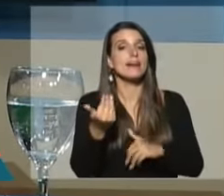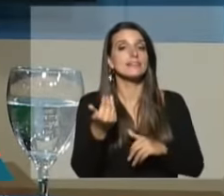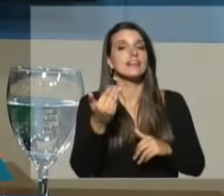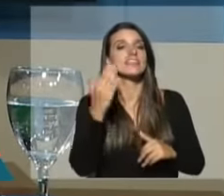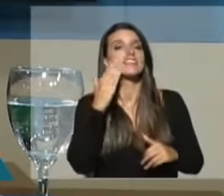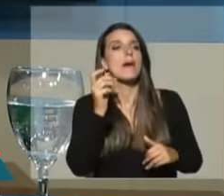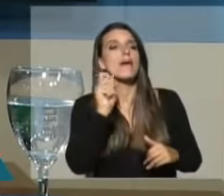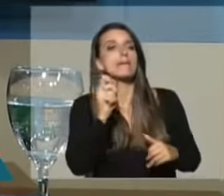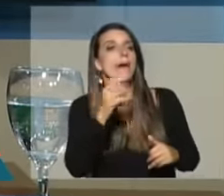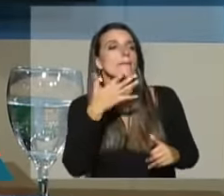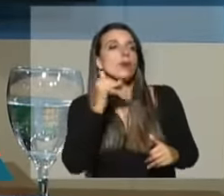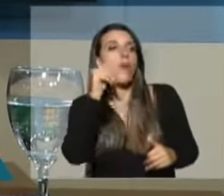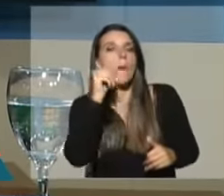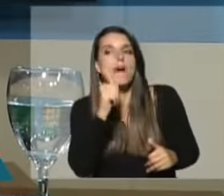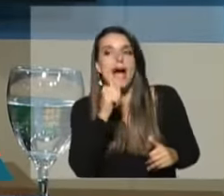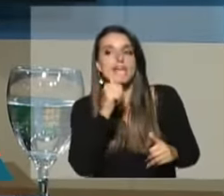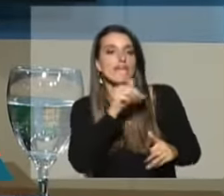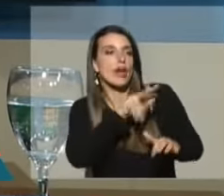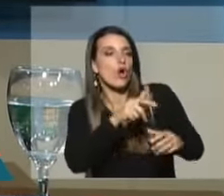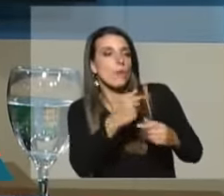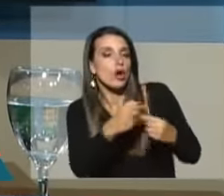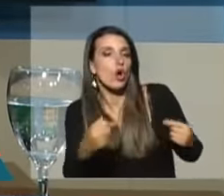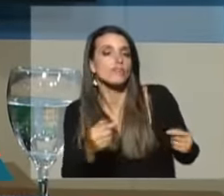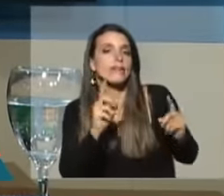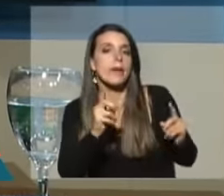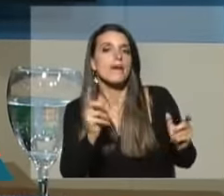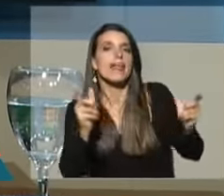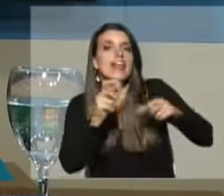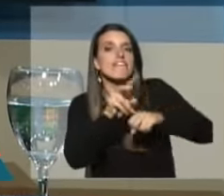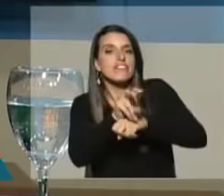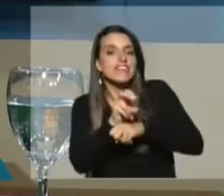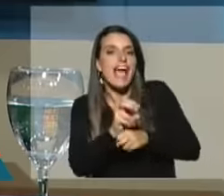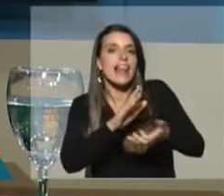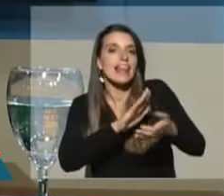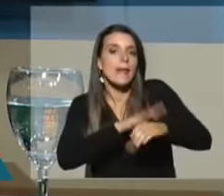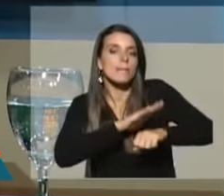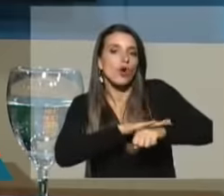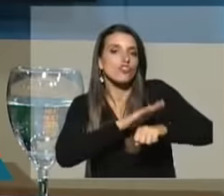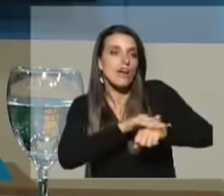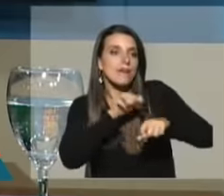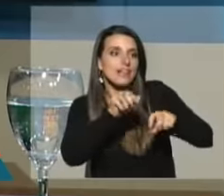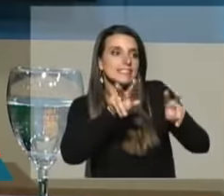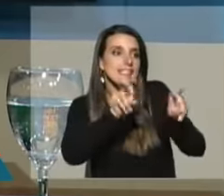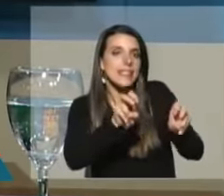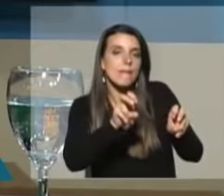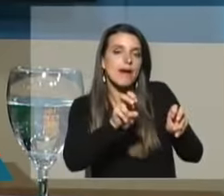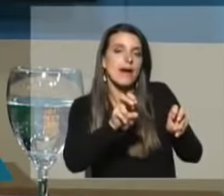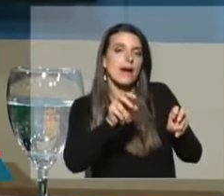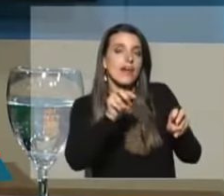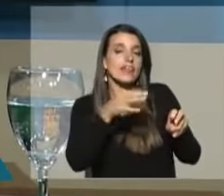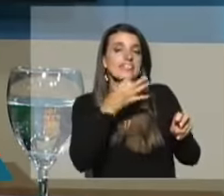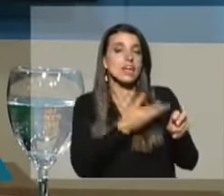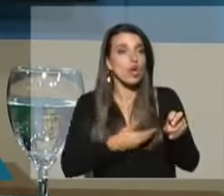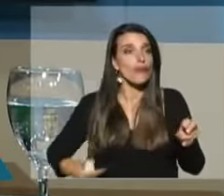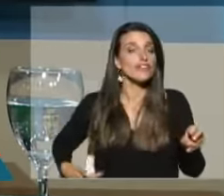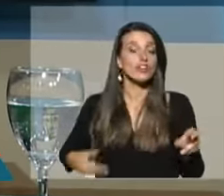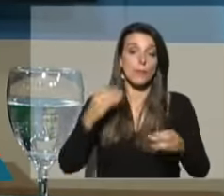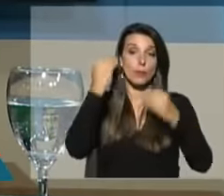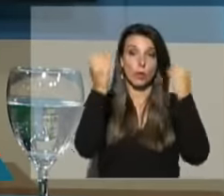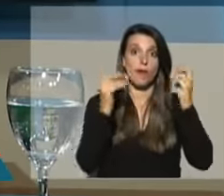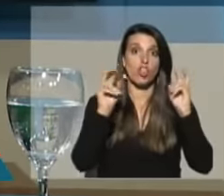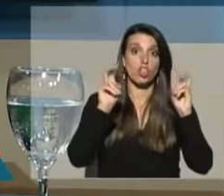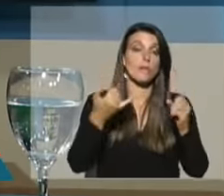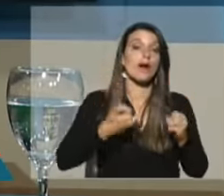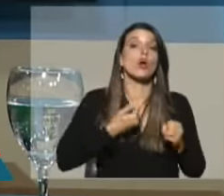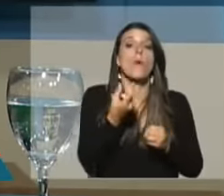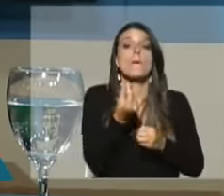operaciones sospechosas, además de la futura creación de una fiscalía que va a atender justamente este tipo de temas, hablan de un gobierno que está preocupado sobre esto.